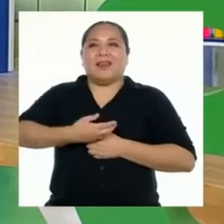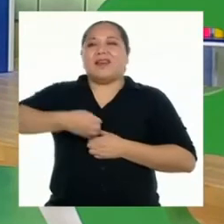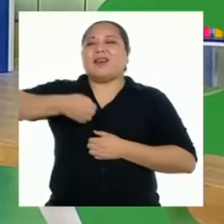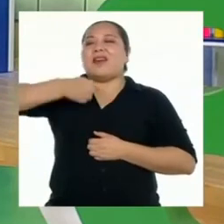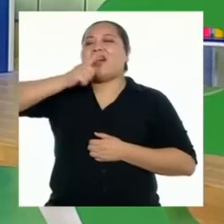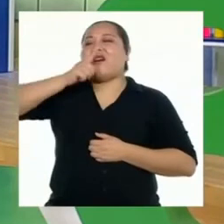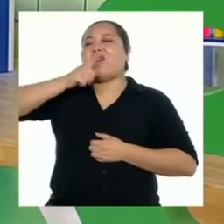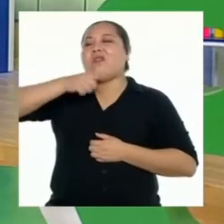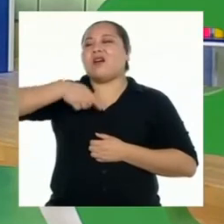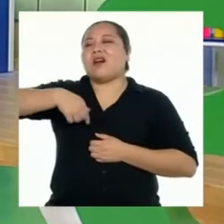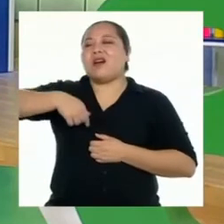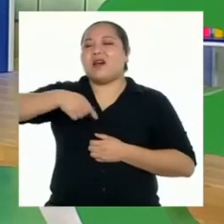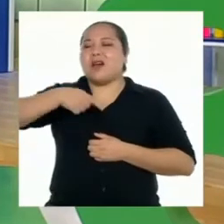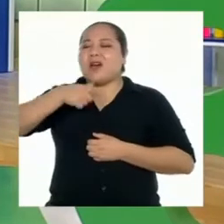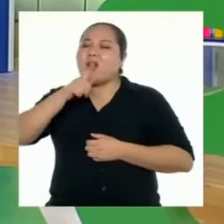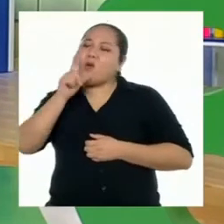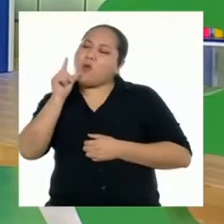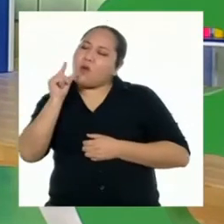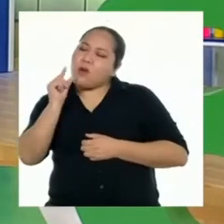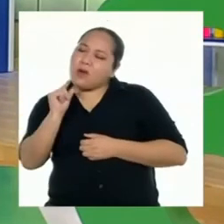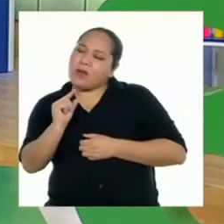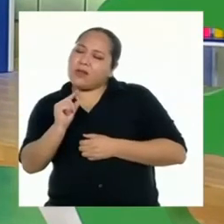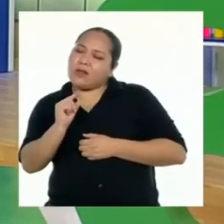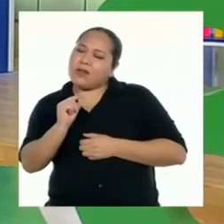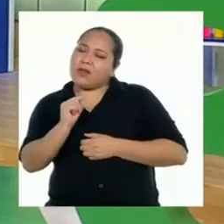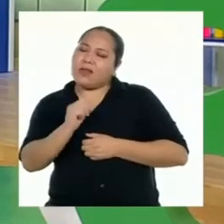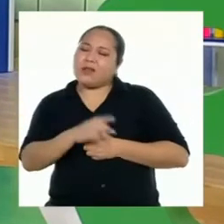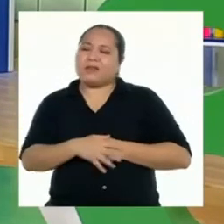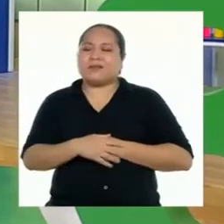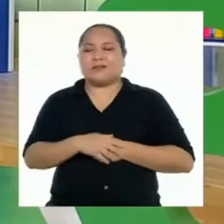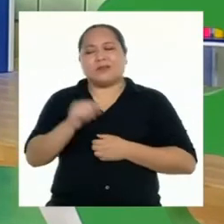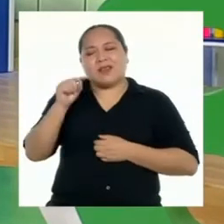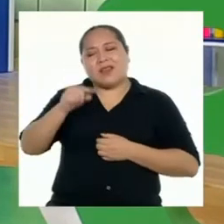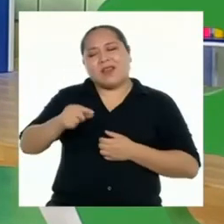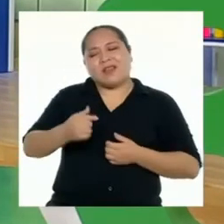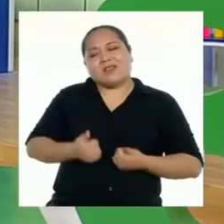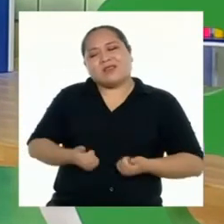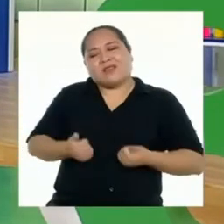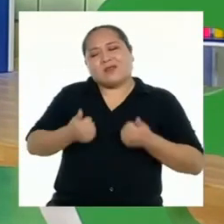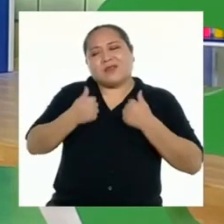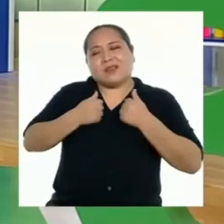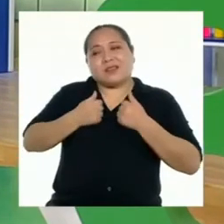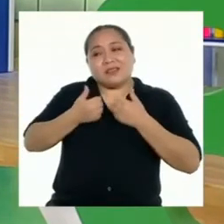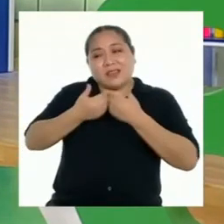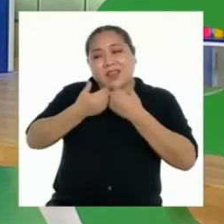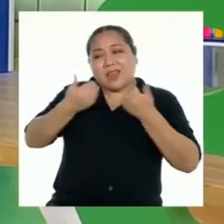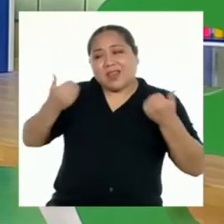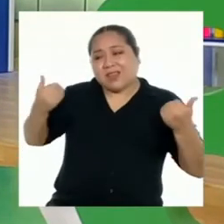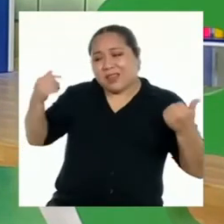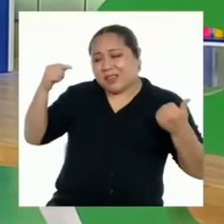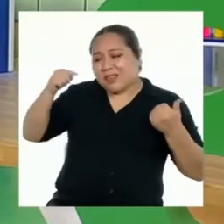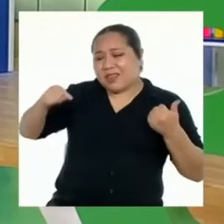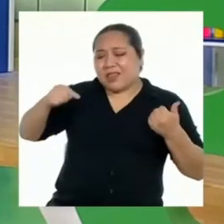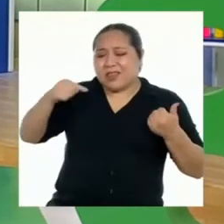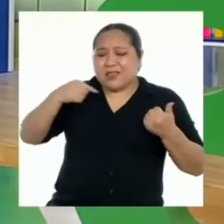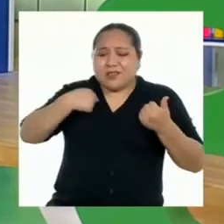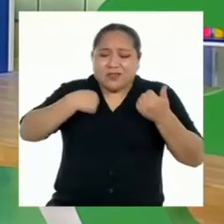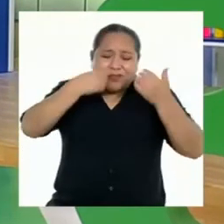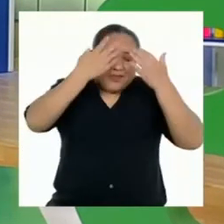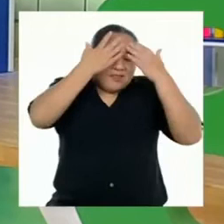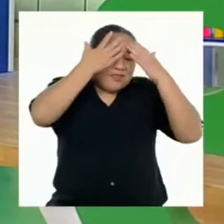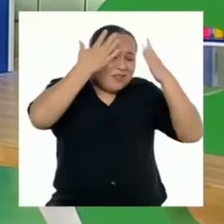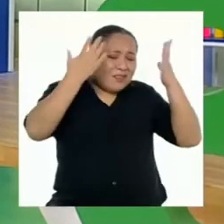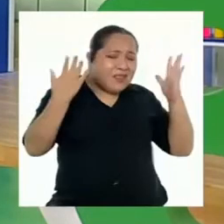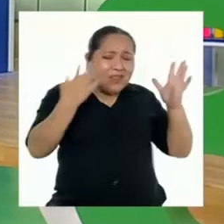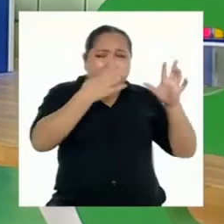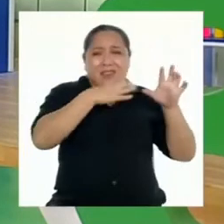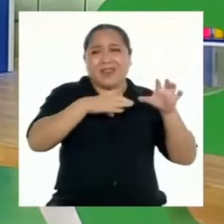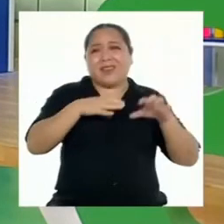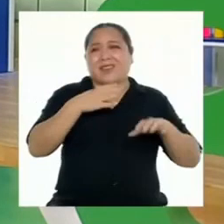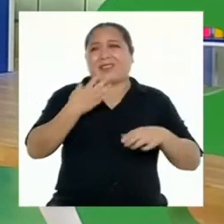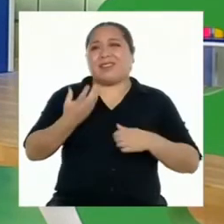Agua, agüita, puente de vida, sin ti yo no sé qué haría.